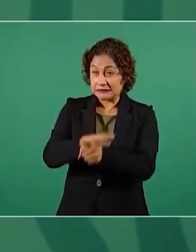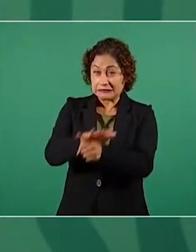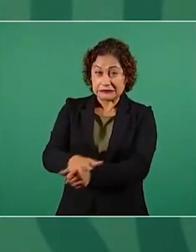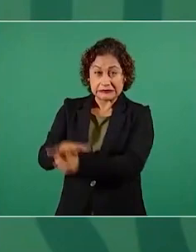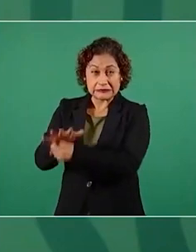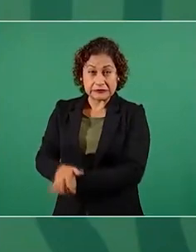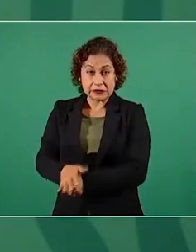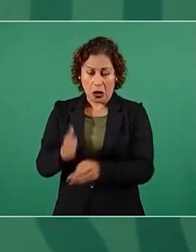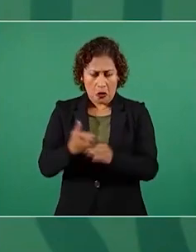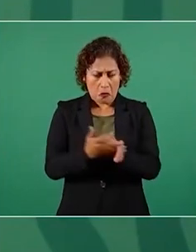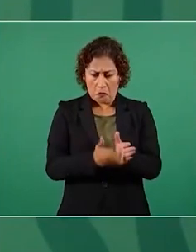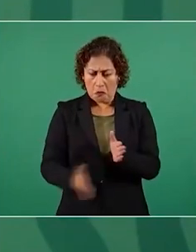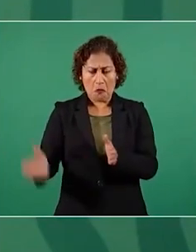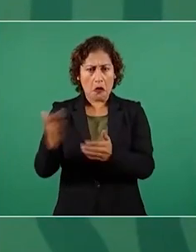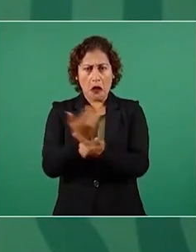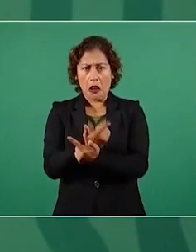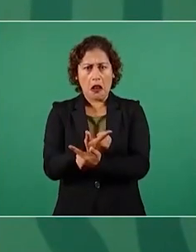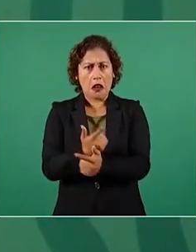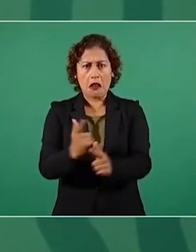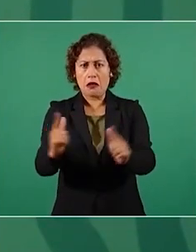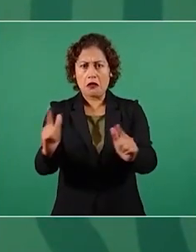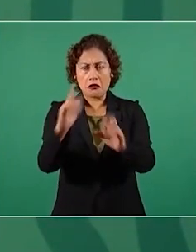y respeto